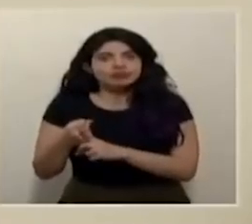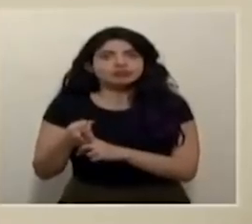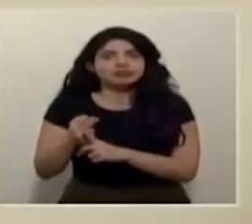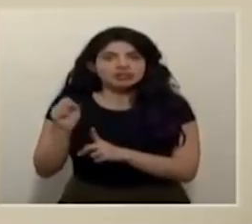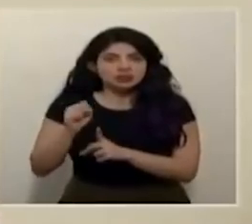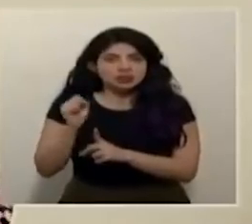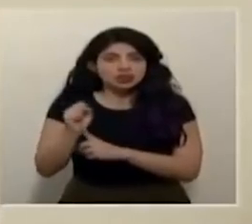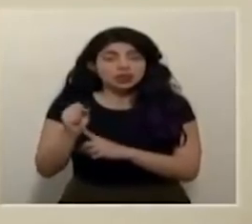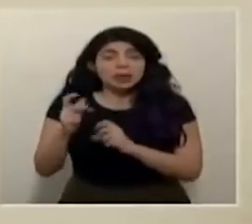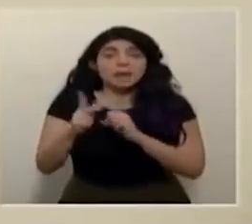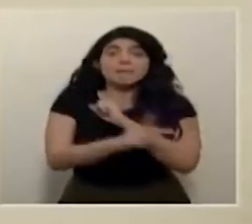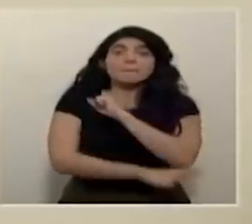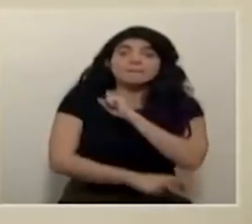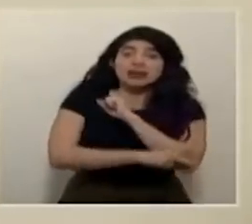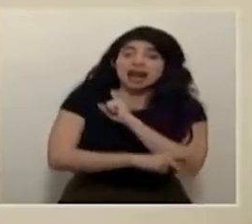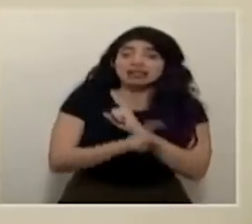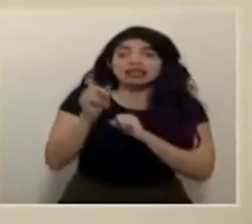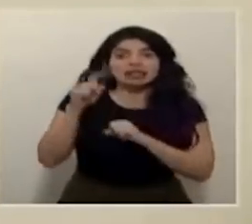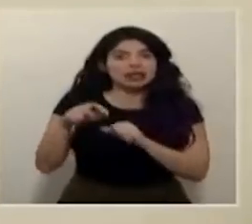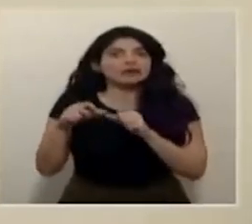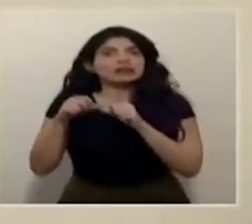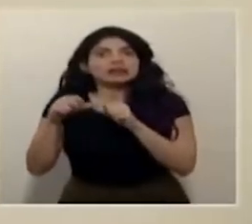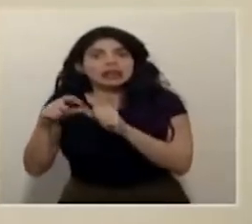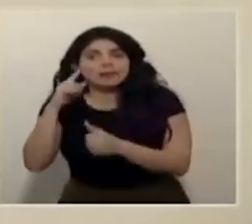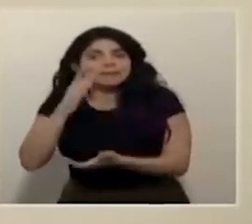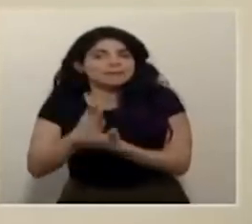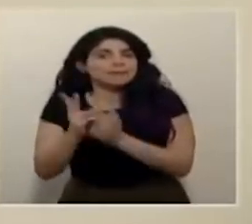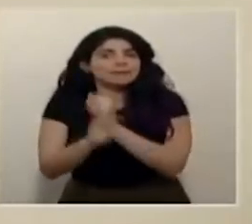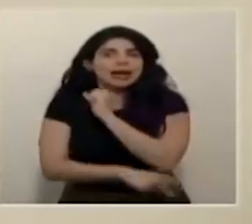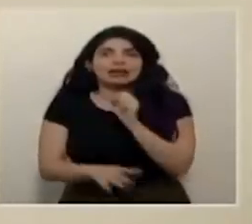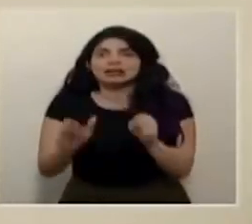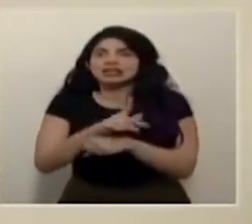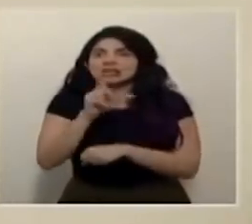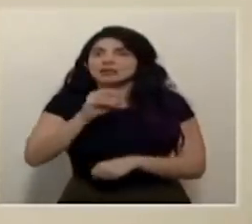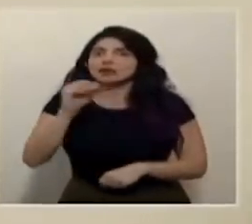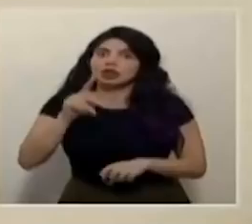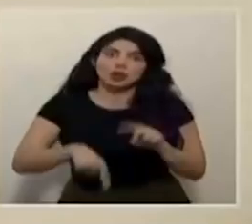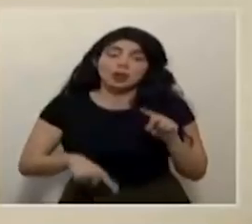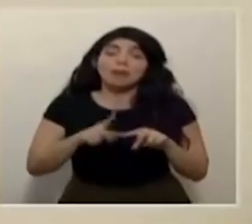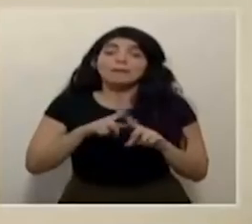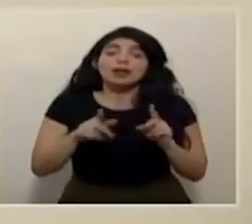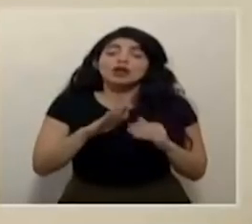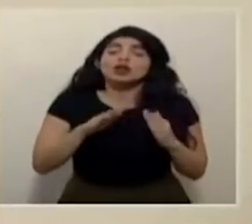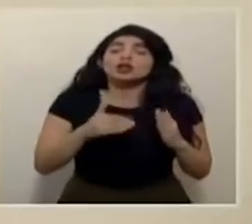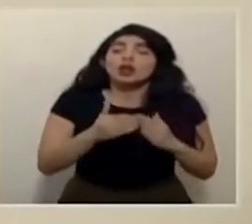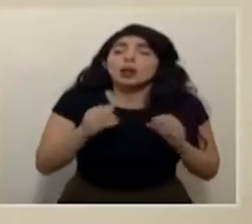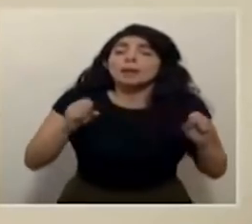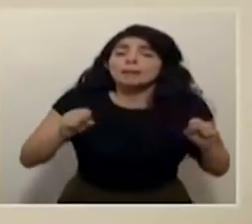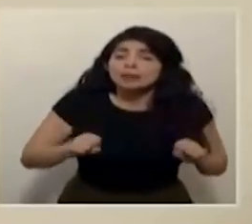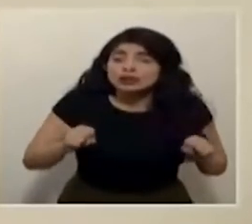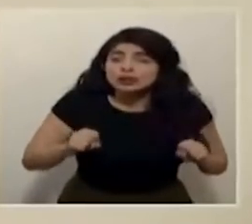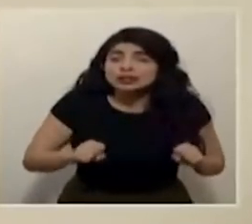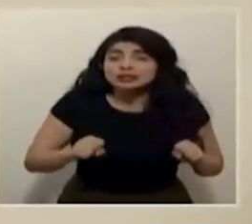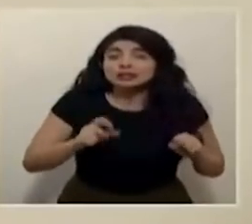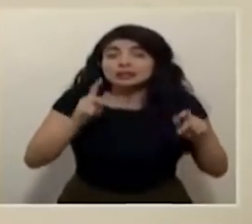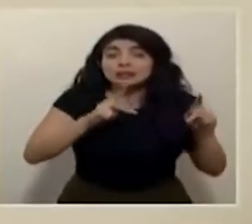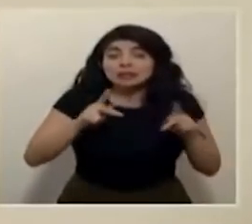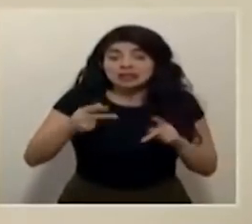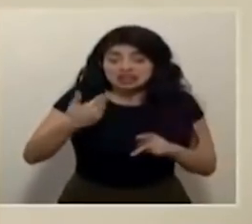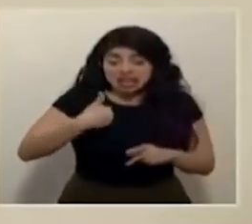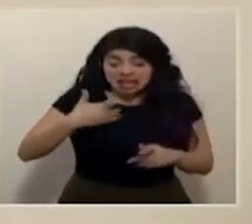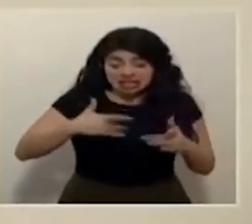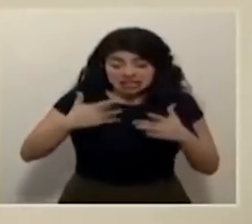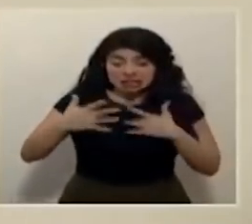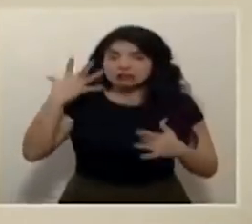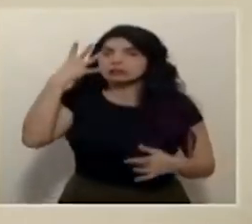dicho el país tiene que seguir porque al final no podemos paralizarlo completamente pero en la medida de lo posible la gente que está con síntomas